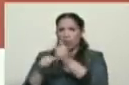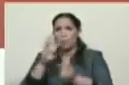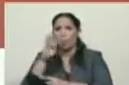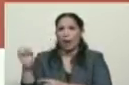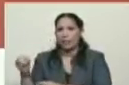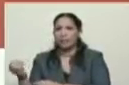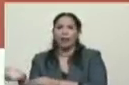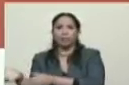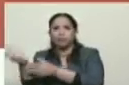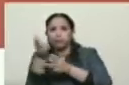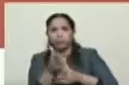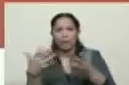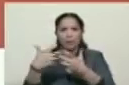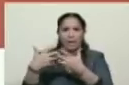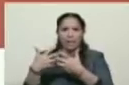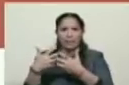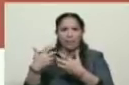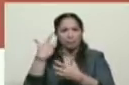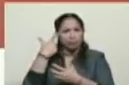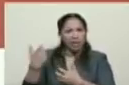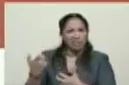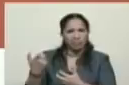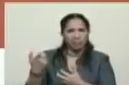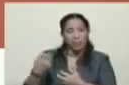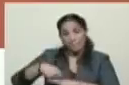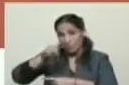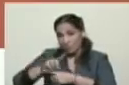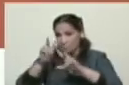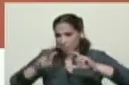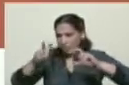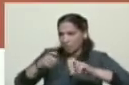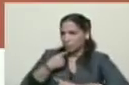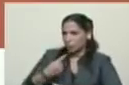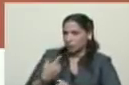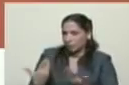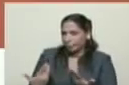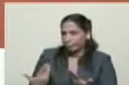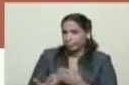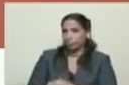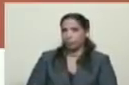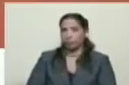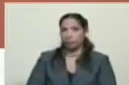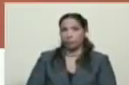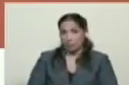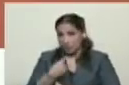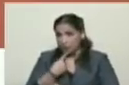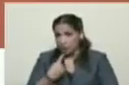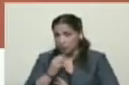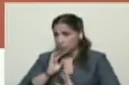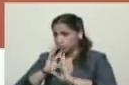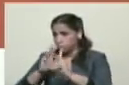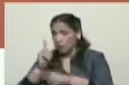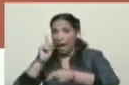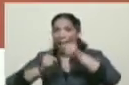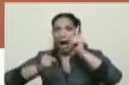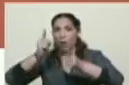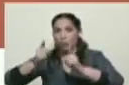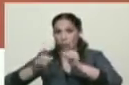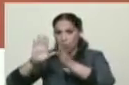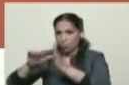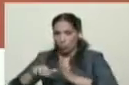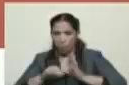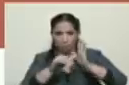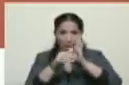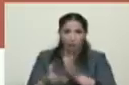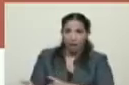Pues las primeras investigaciones señalan que, así lo confiesan algunos de los que robaron las